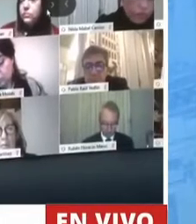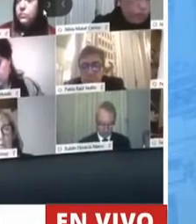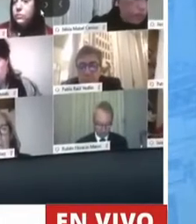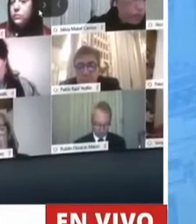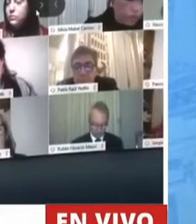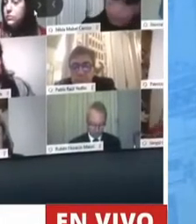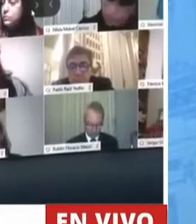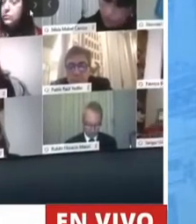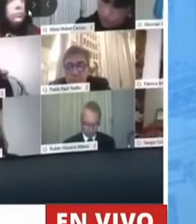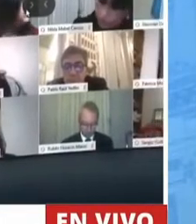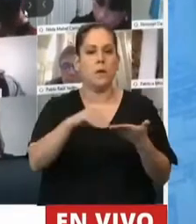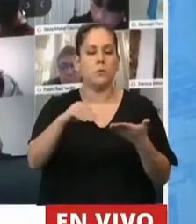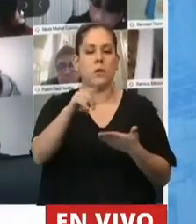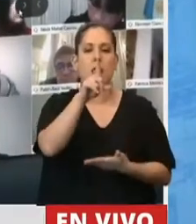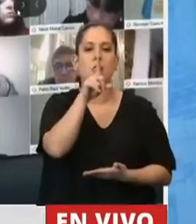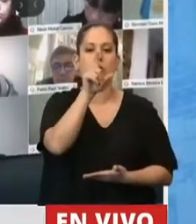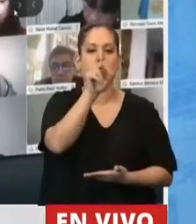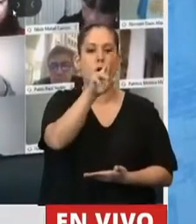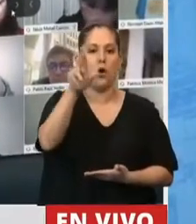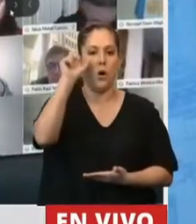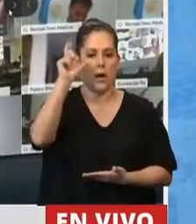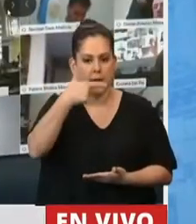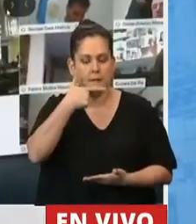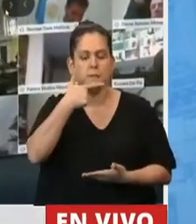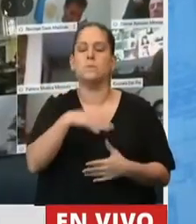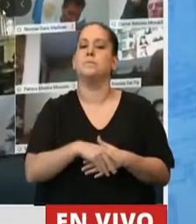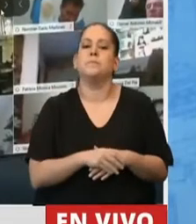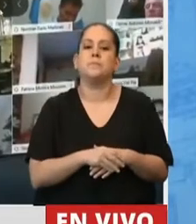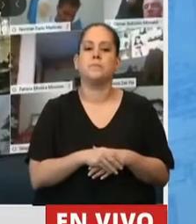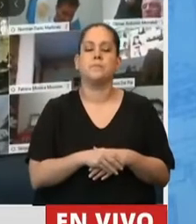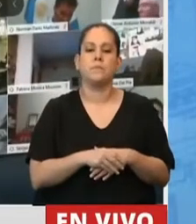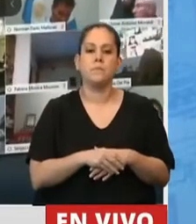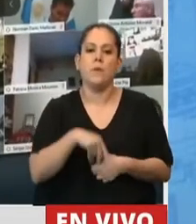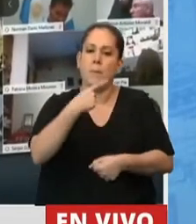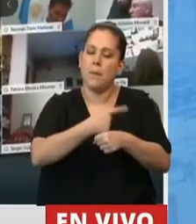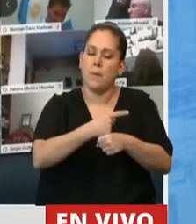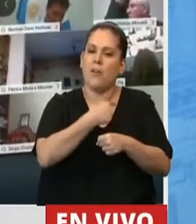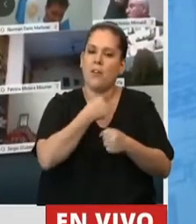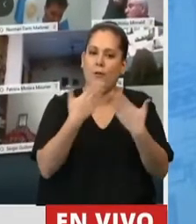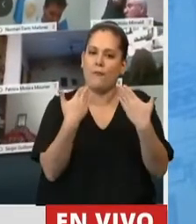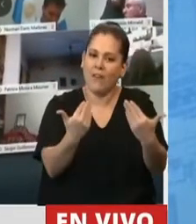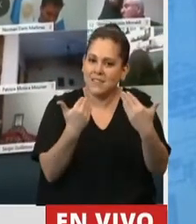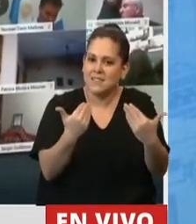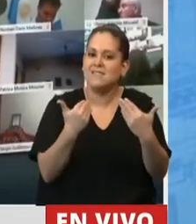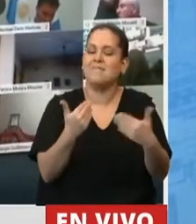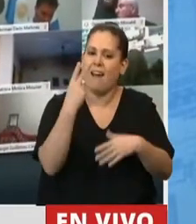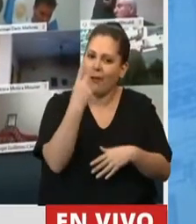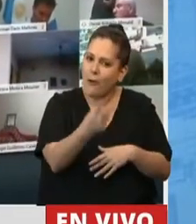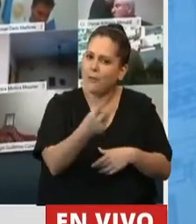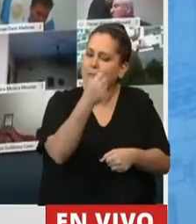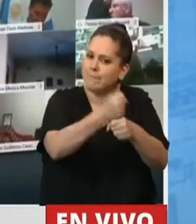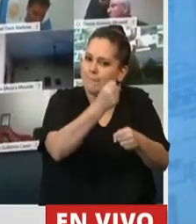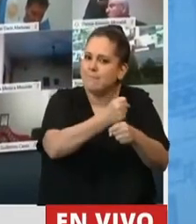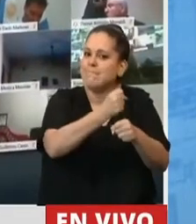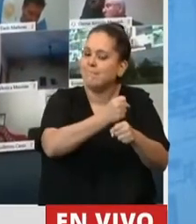Ahí. Gracias, señor presidente. En primer lugar, quiero celebrar y destacar la celeridad